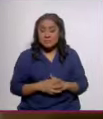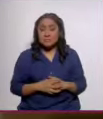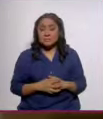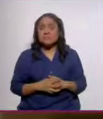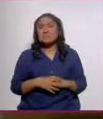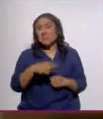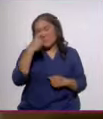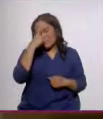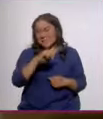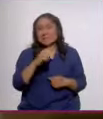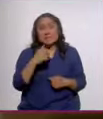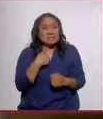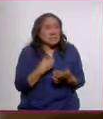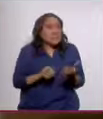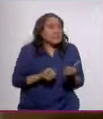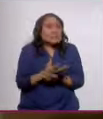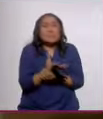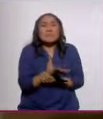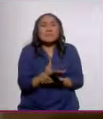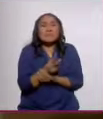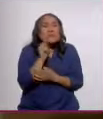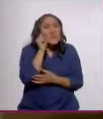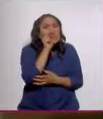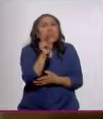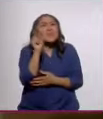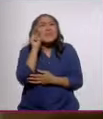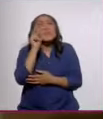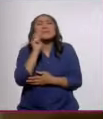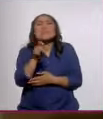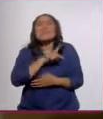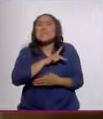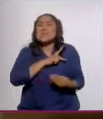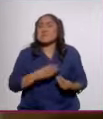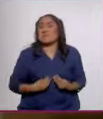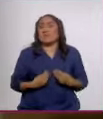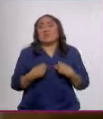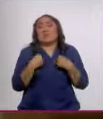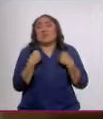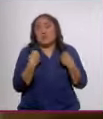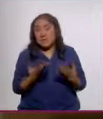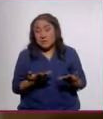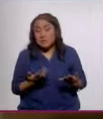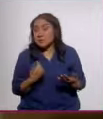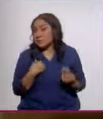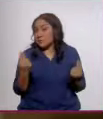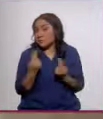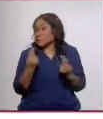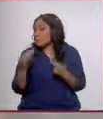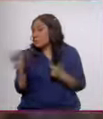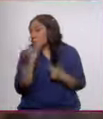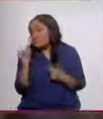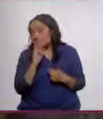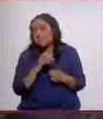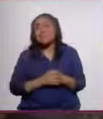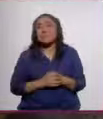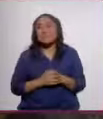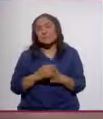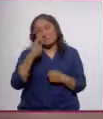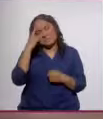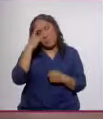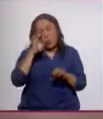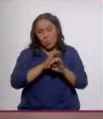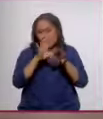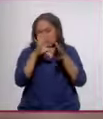enfrentar día a día lo que la vida me deparaba. Yo no podía hacerlo si no estaba bebiendo. Con el fin de hacer